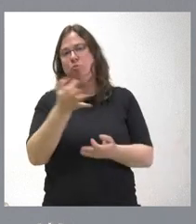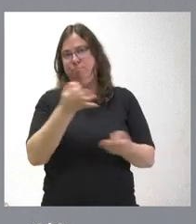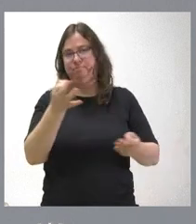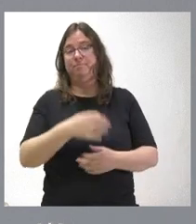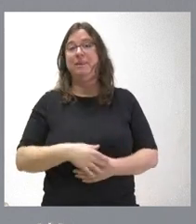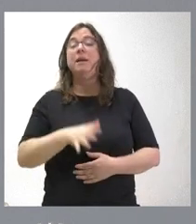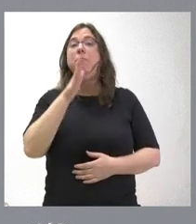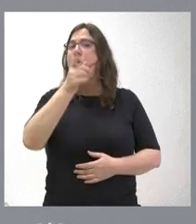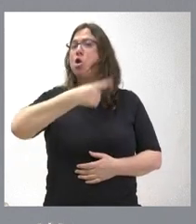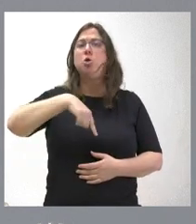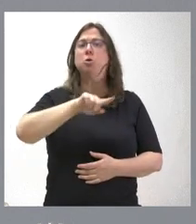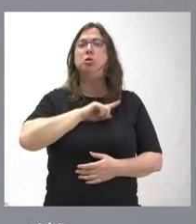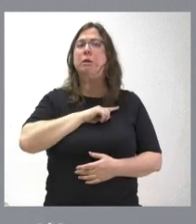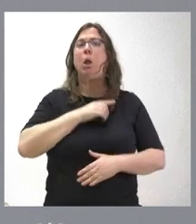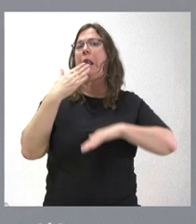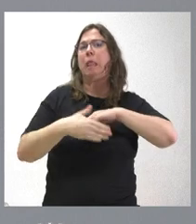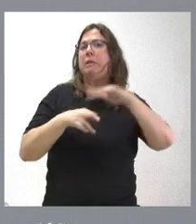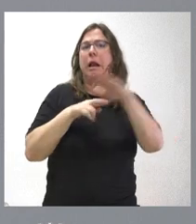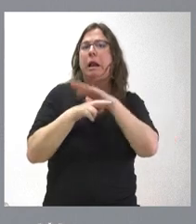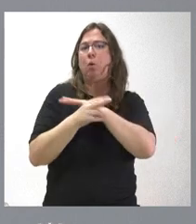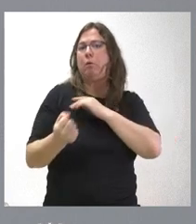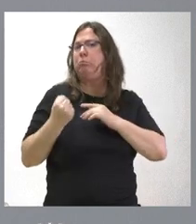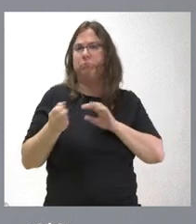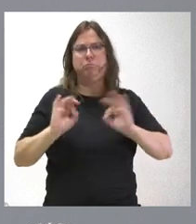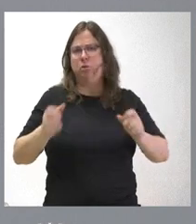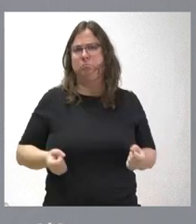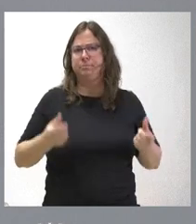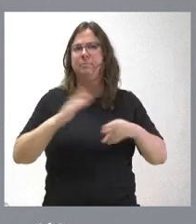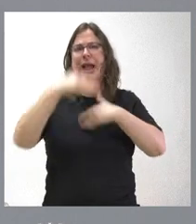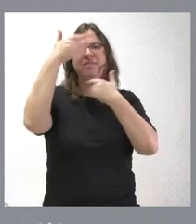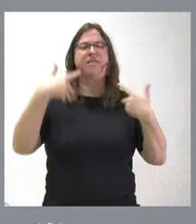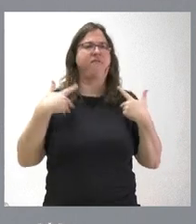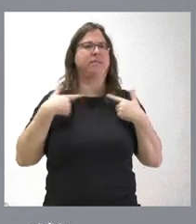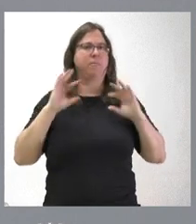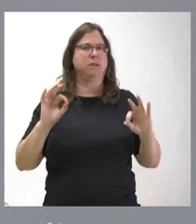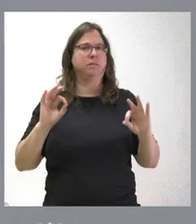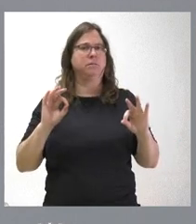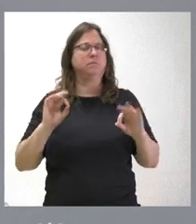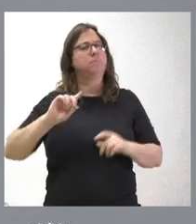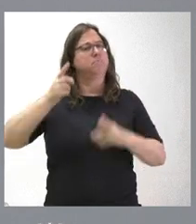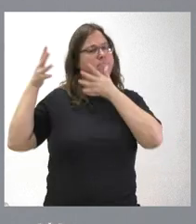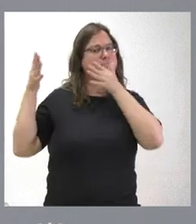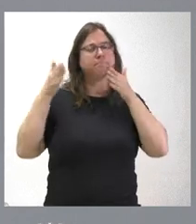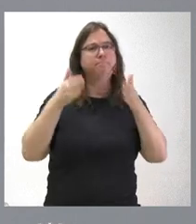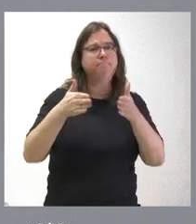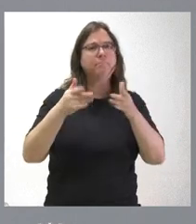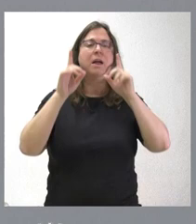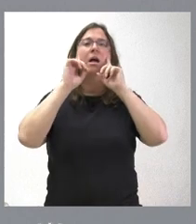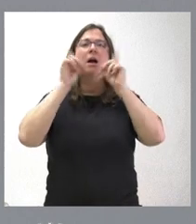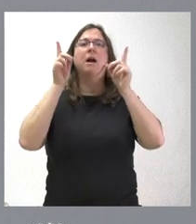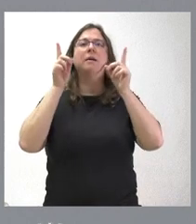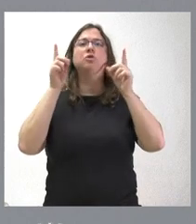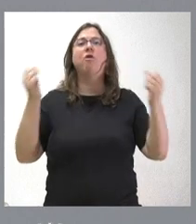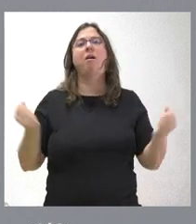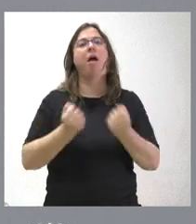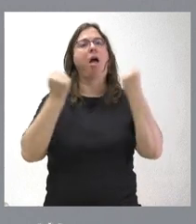Pero nosotros no vamos a escatimar recursos ni medios para atender a las víctimas, que son el elemento central, en este caso, de nuestra acción